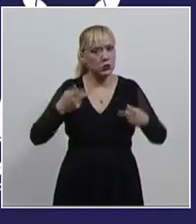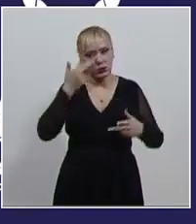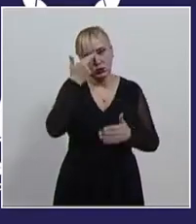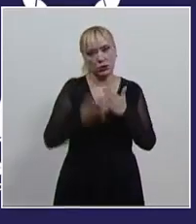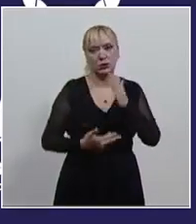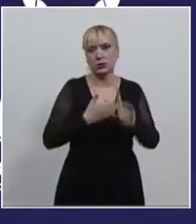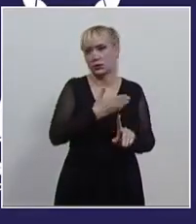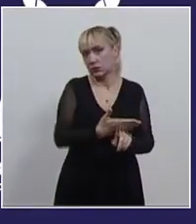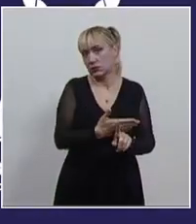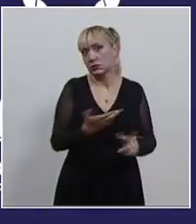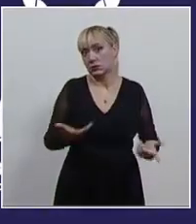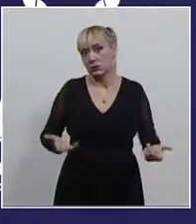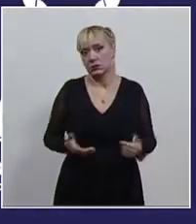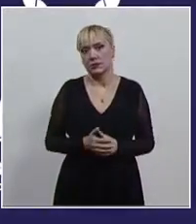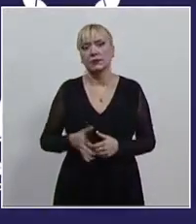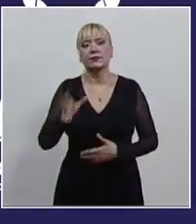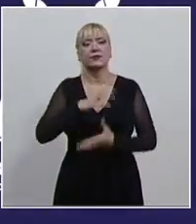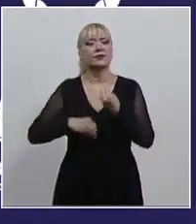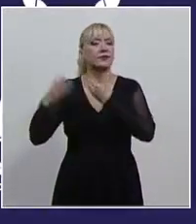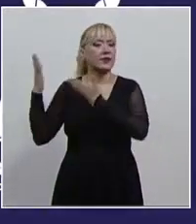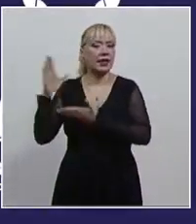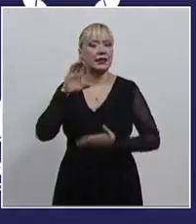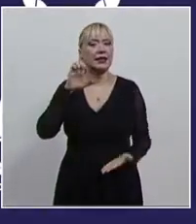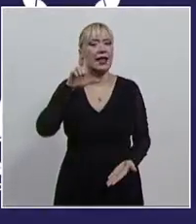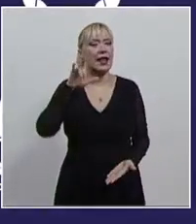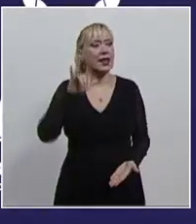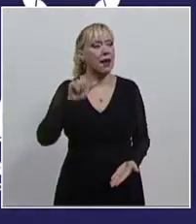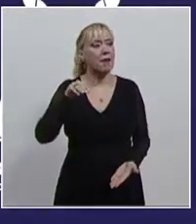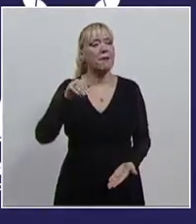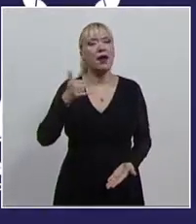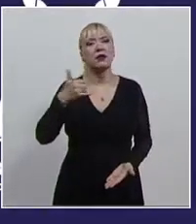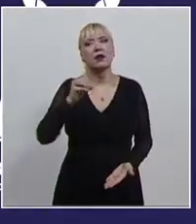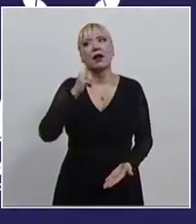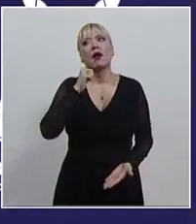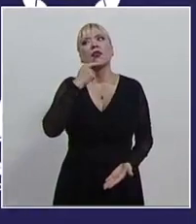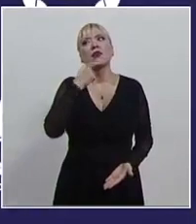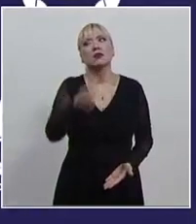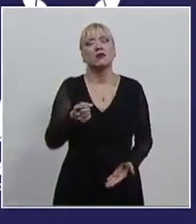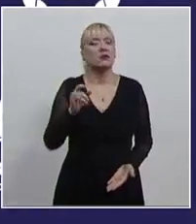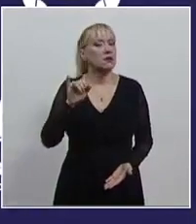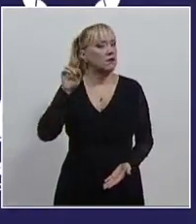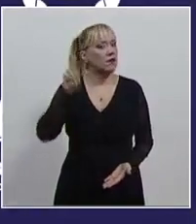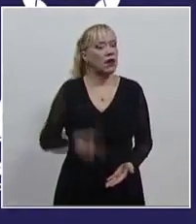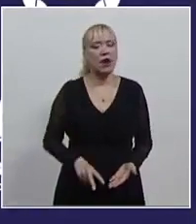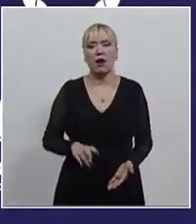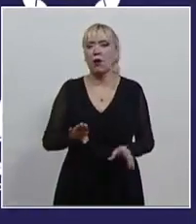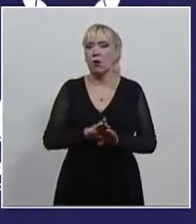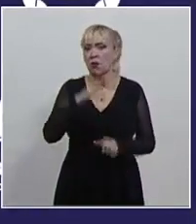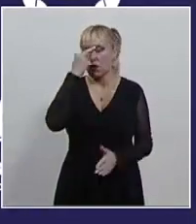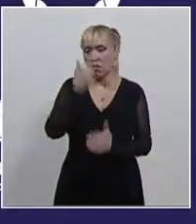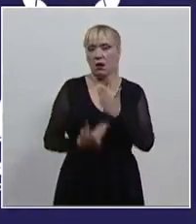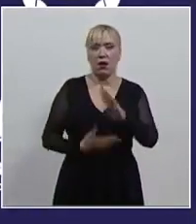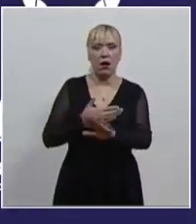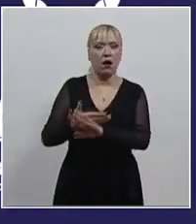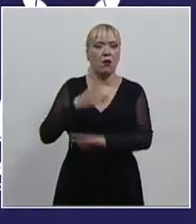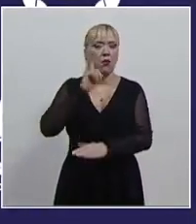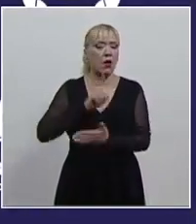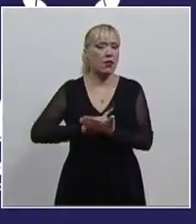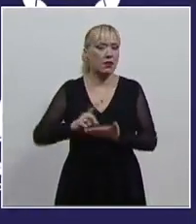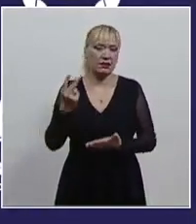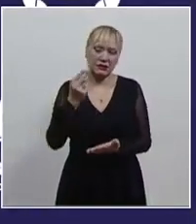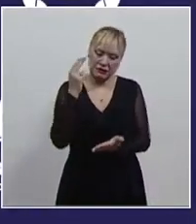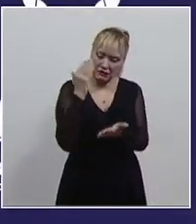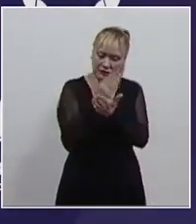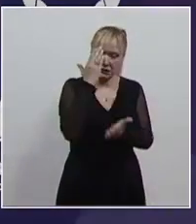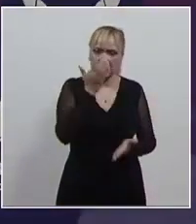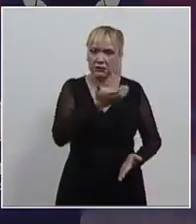Por su parte, la consejera Celia Maya se pronunció por erradicar prácticas que menoscaban los derechos de las mujeres, pues dijo, no es a